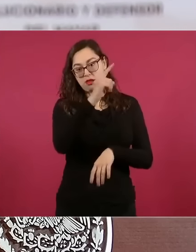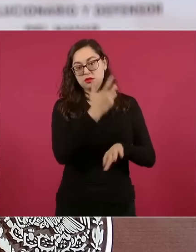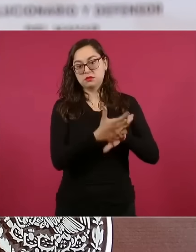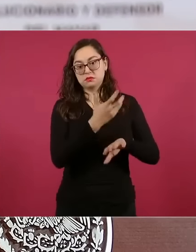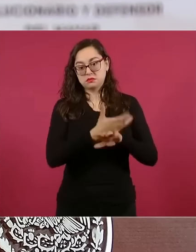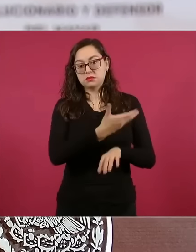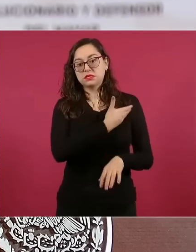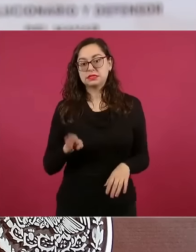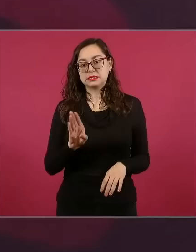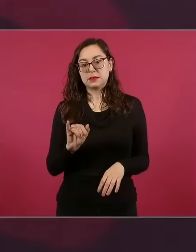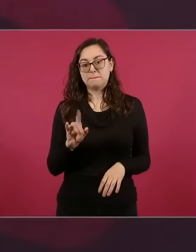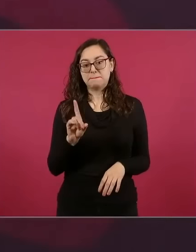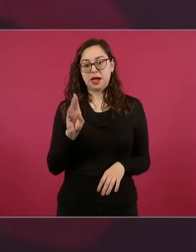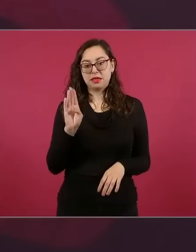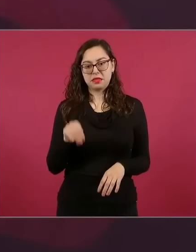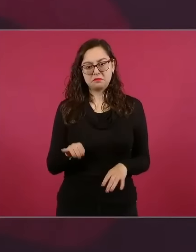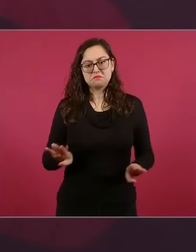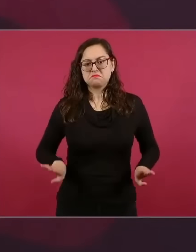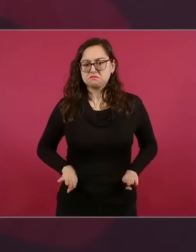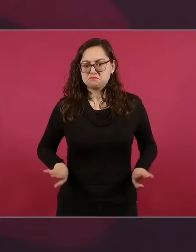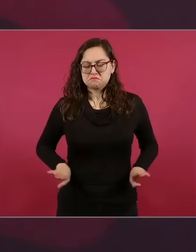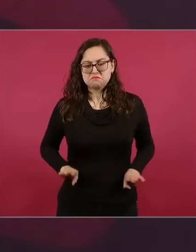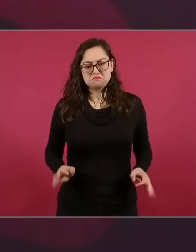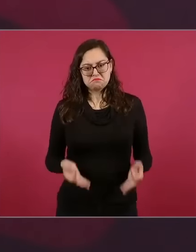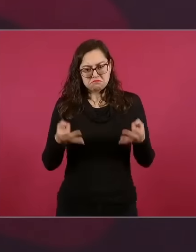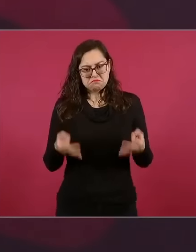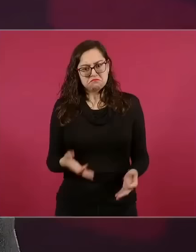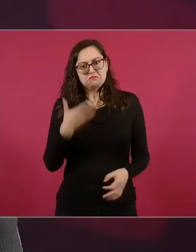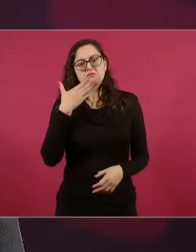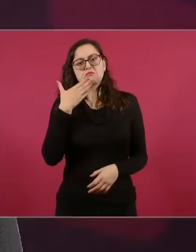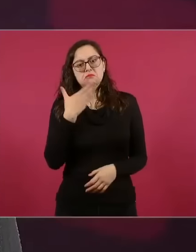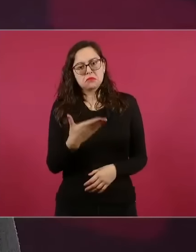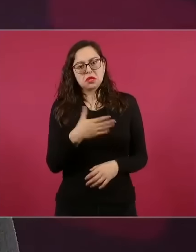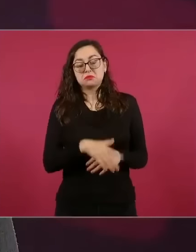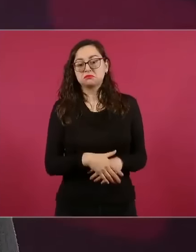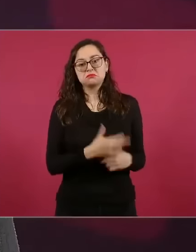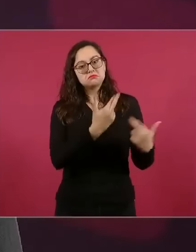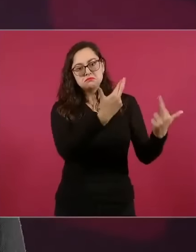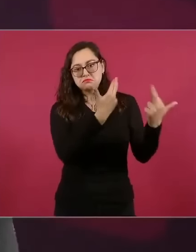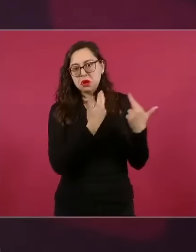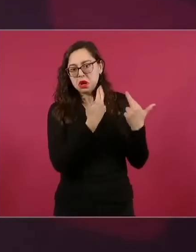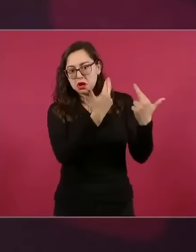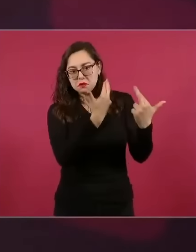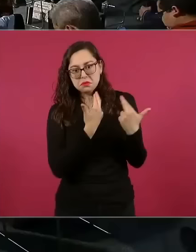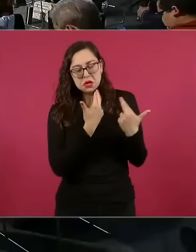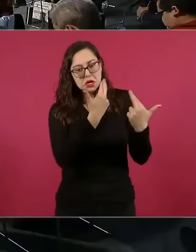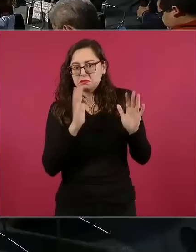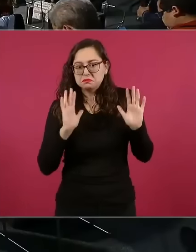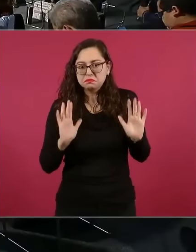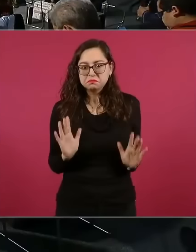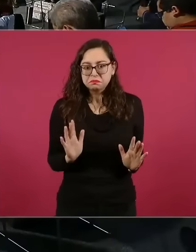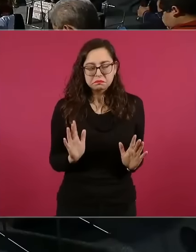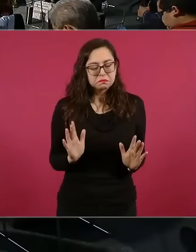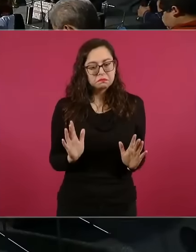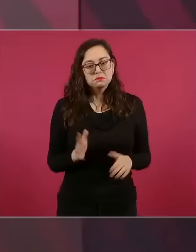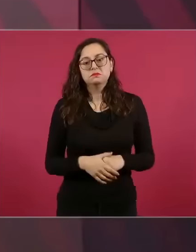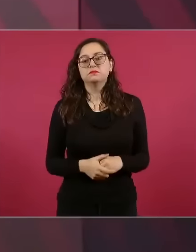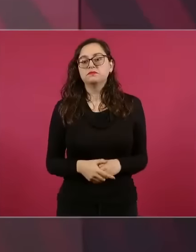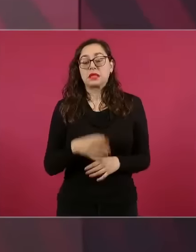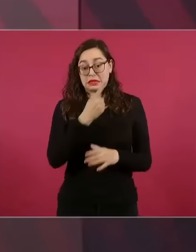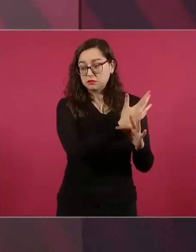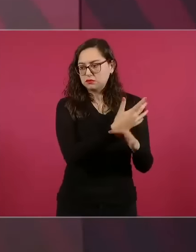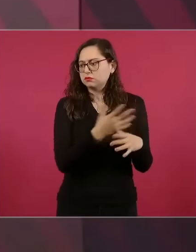muy buena persona. Se mantuvo también una política de respeto. Él mismo me decía, la relación entre